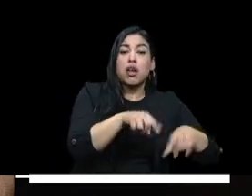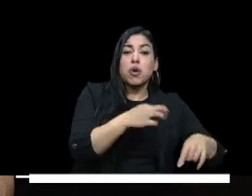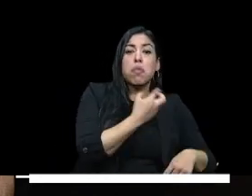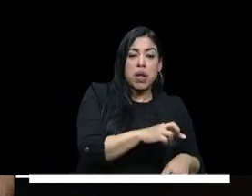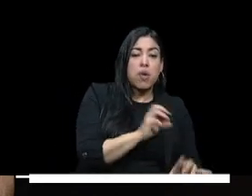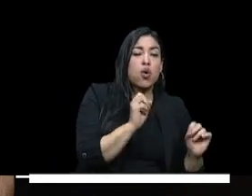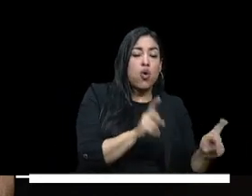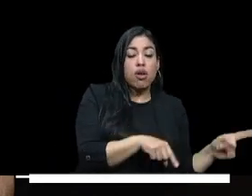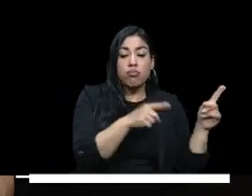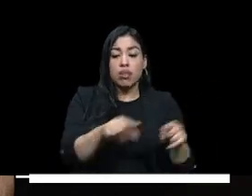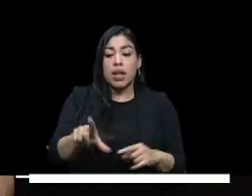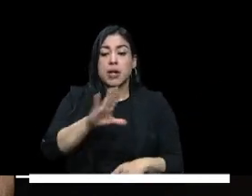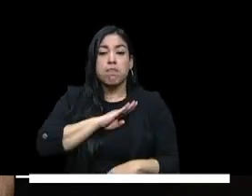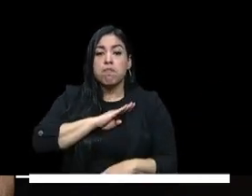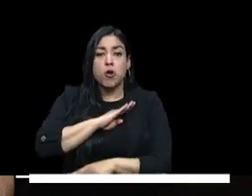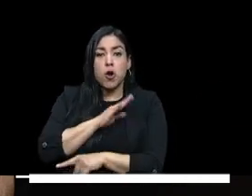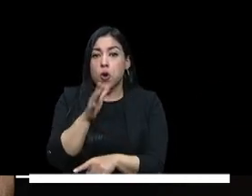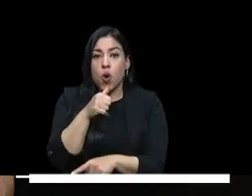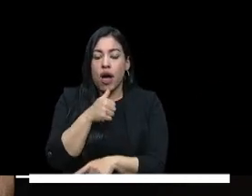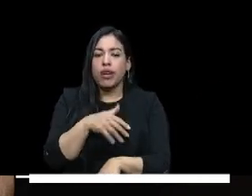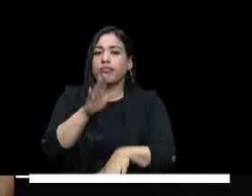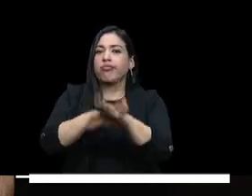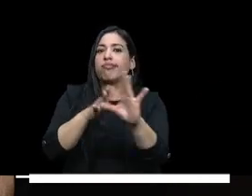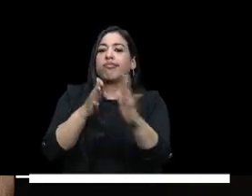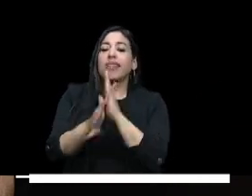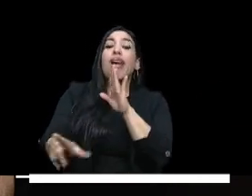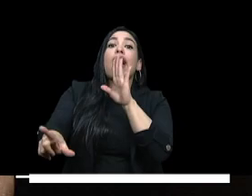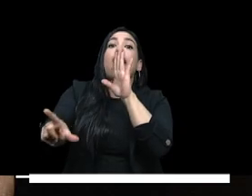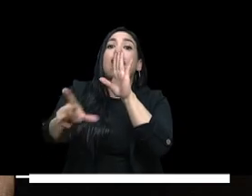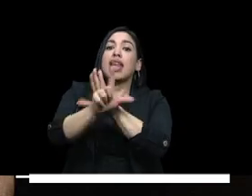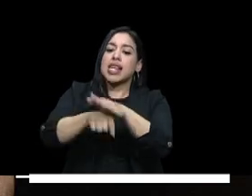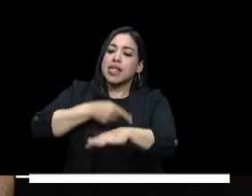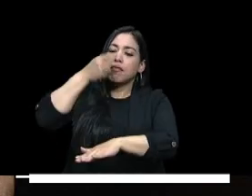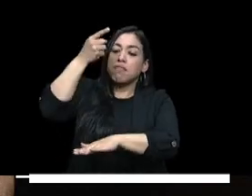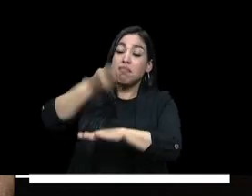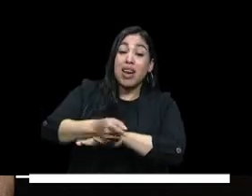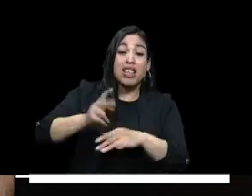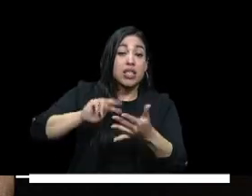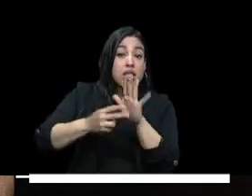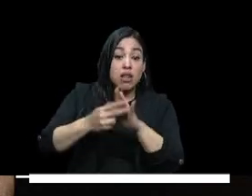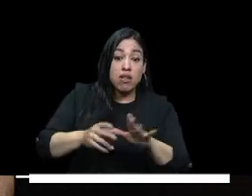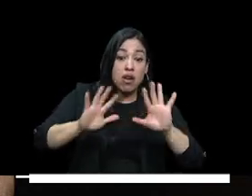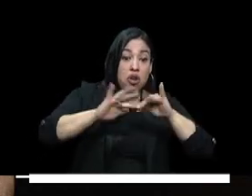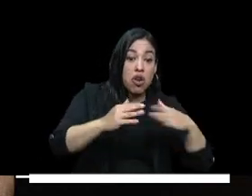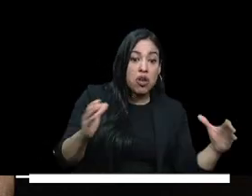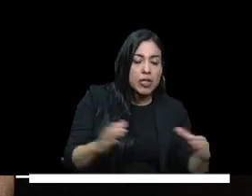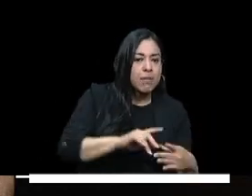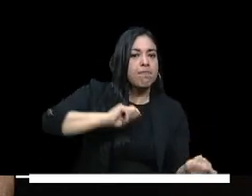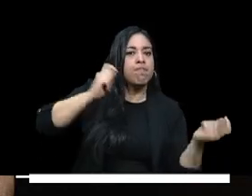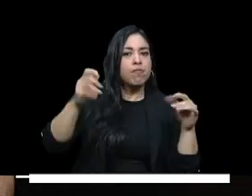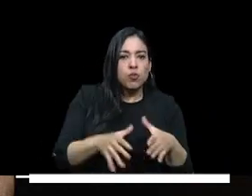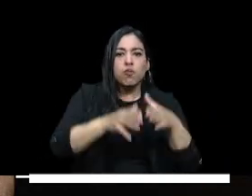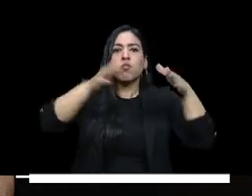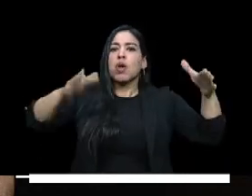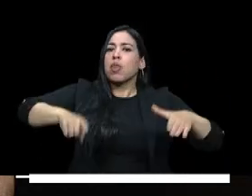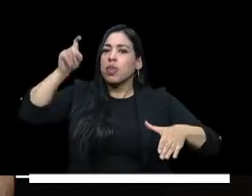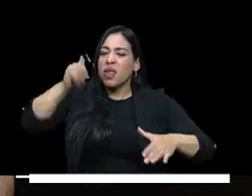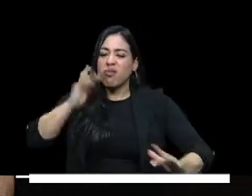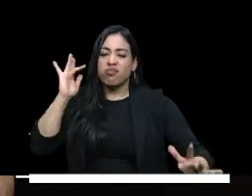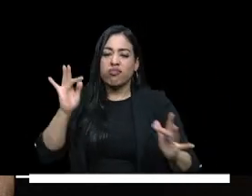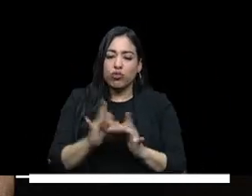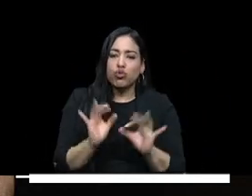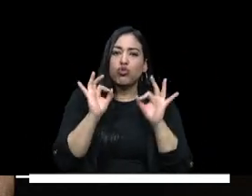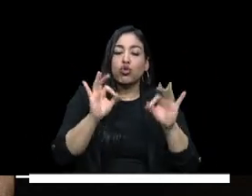esta ley va a llevar al estado a garantizar que la infraestructura mejora y la cobertura también mejora